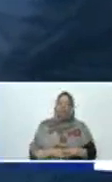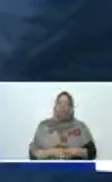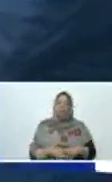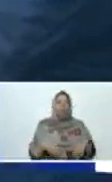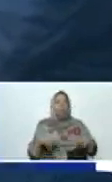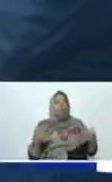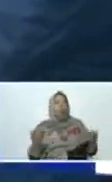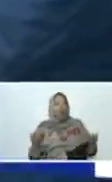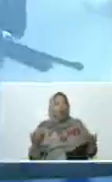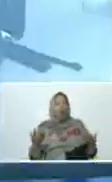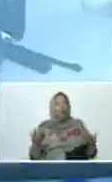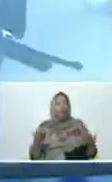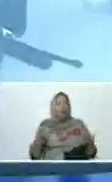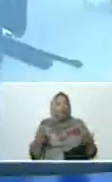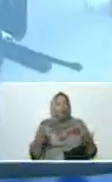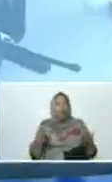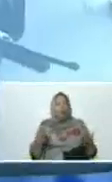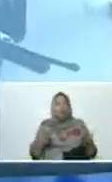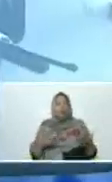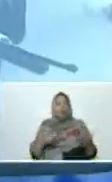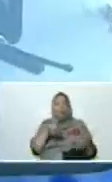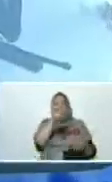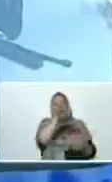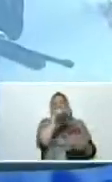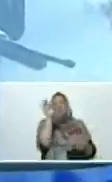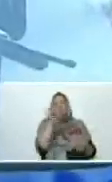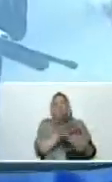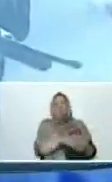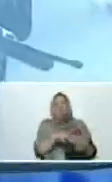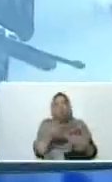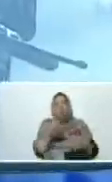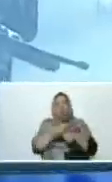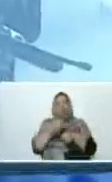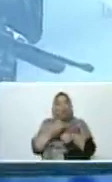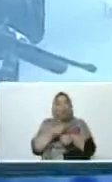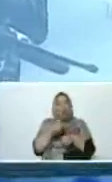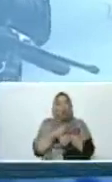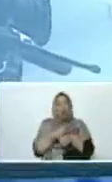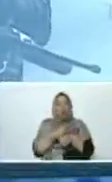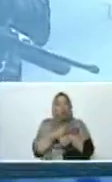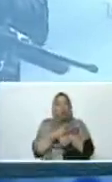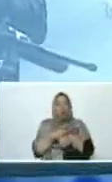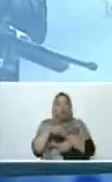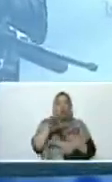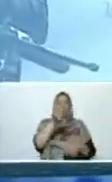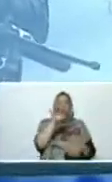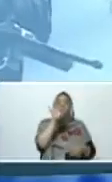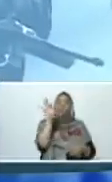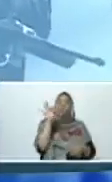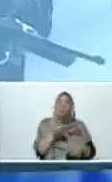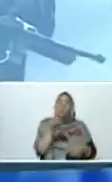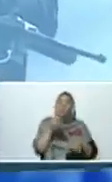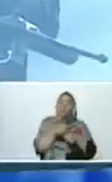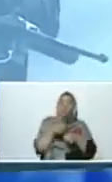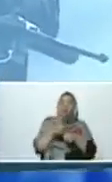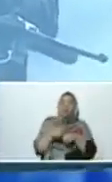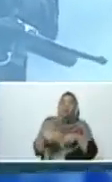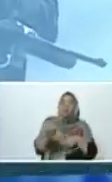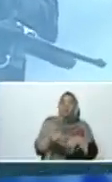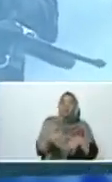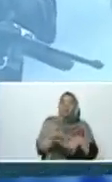Y esto es 100% trabajo, 100% esfuerzo. ¿De dónde?